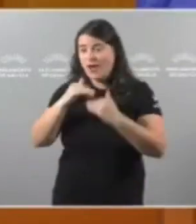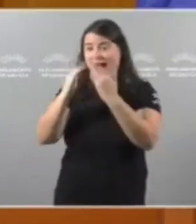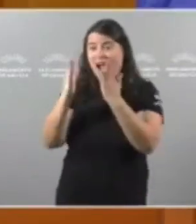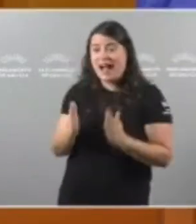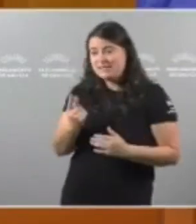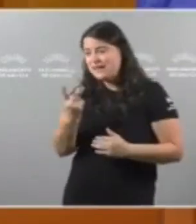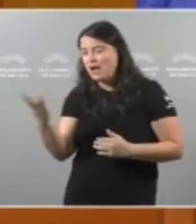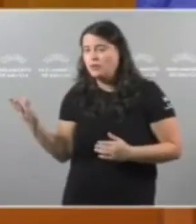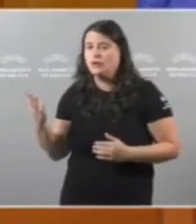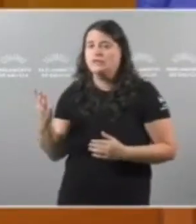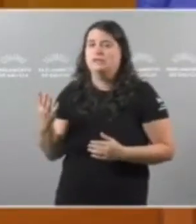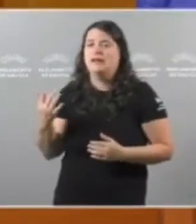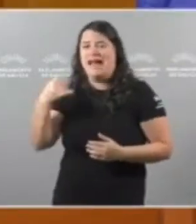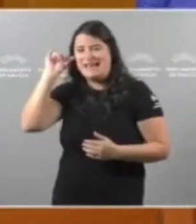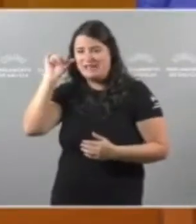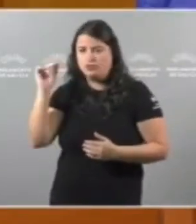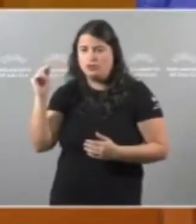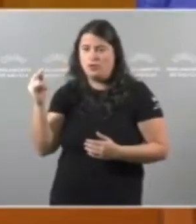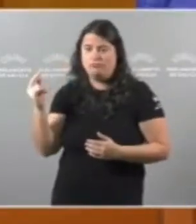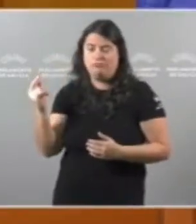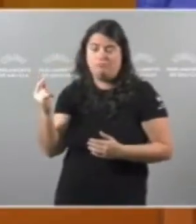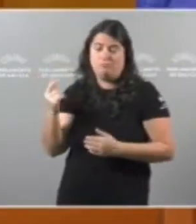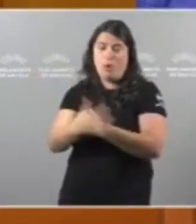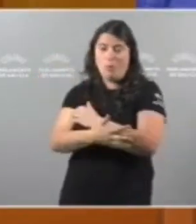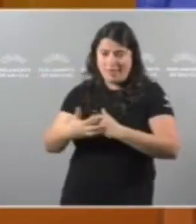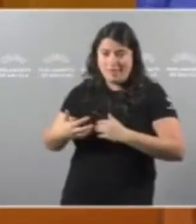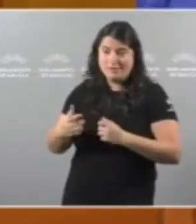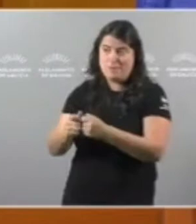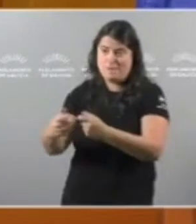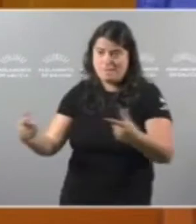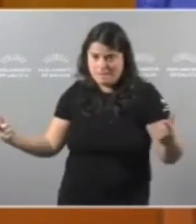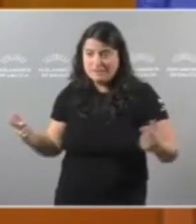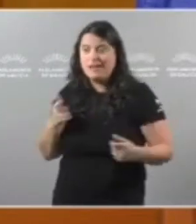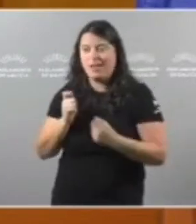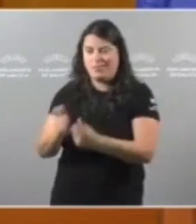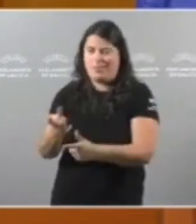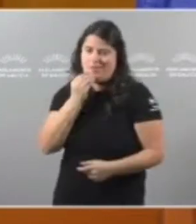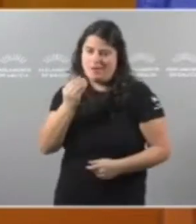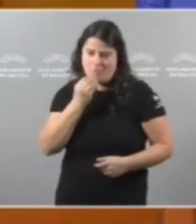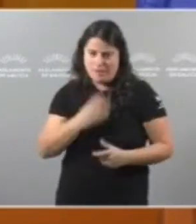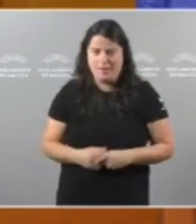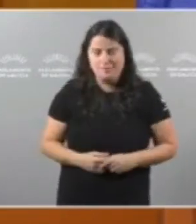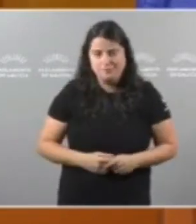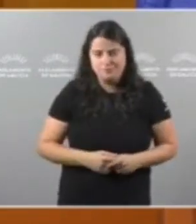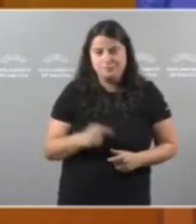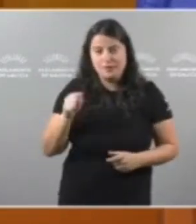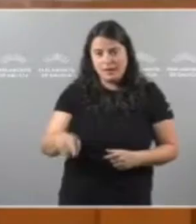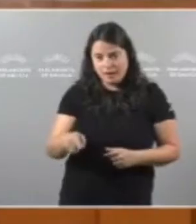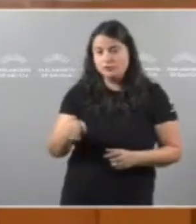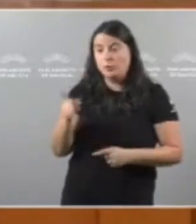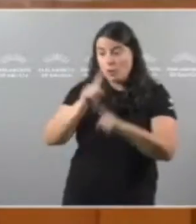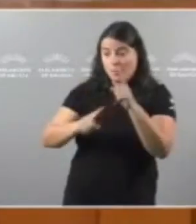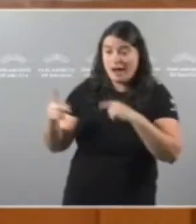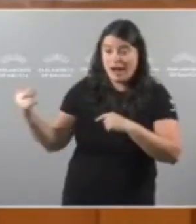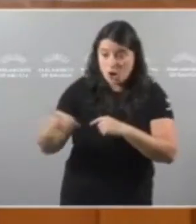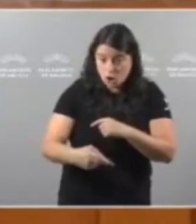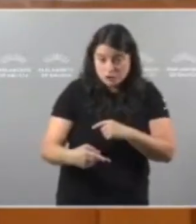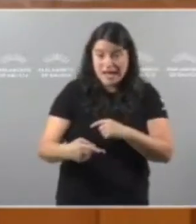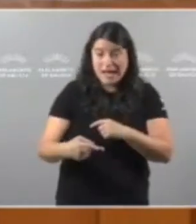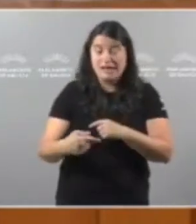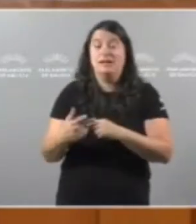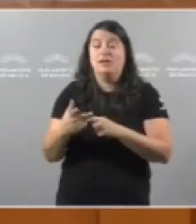están En risco De pobreza Que cada vez Son máis E precisamente Para tallar ese problema O da pobreza